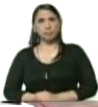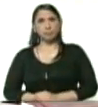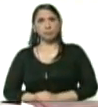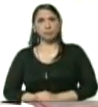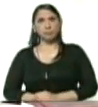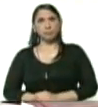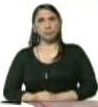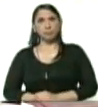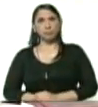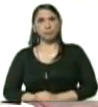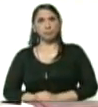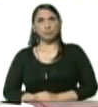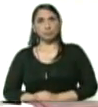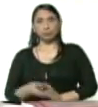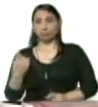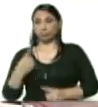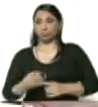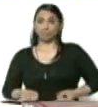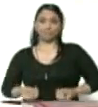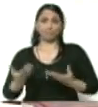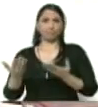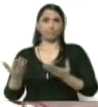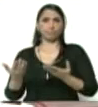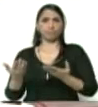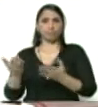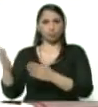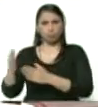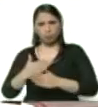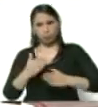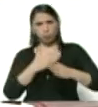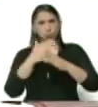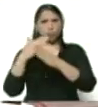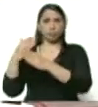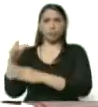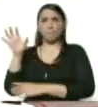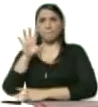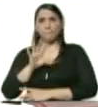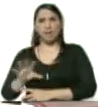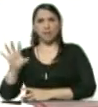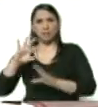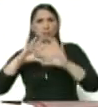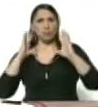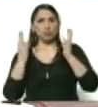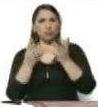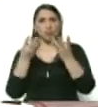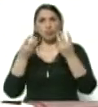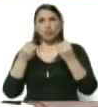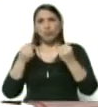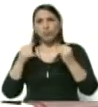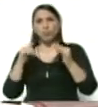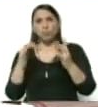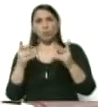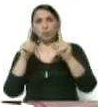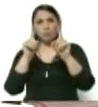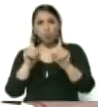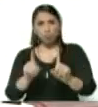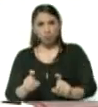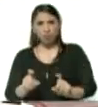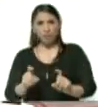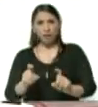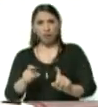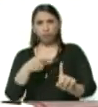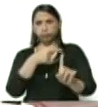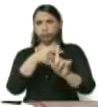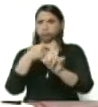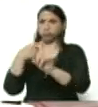que deben aportar y compartir todos los países del mundo, es el número de pruebas acumuladas al día de hoy